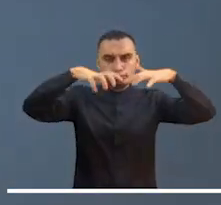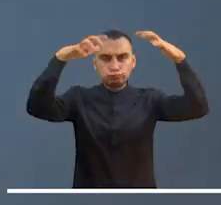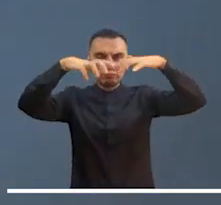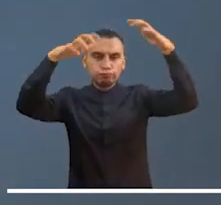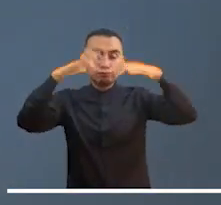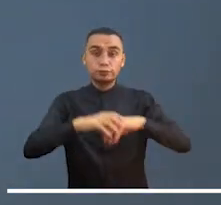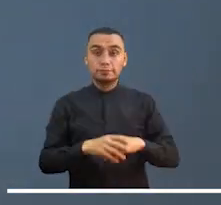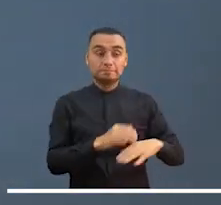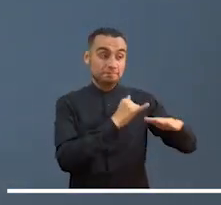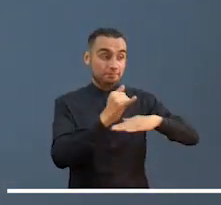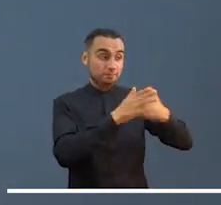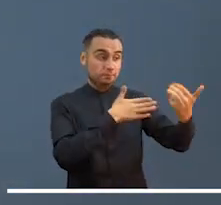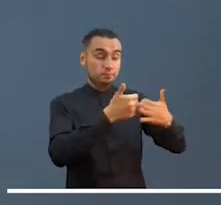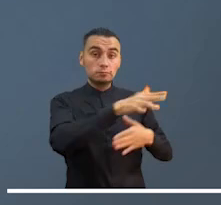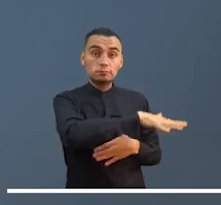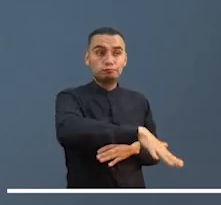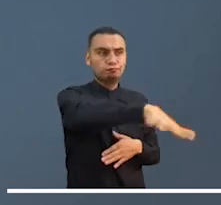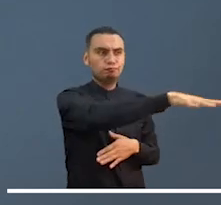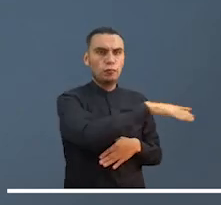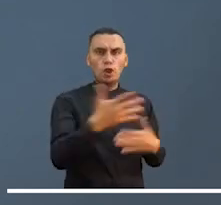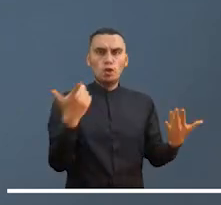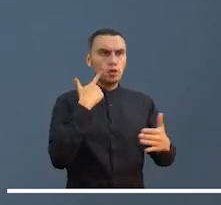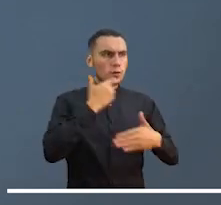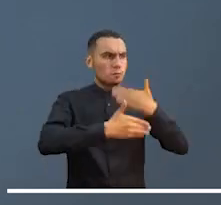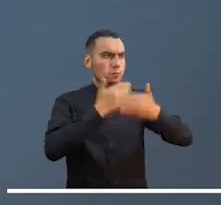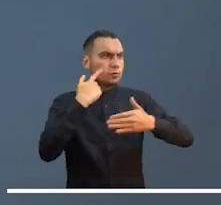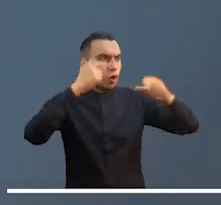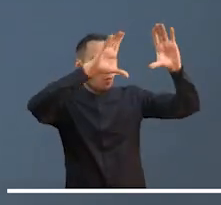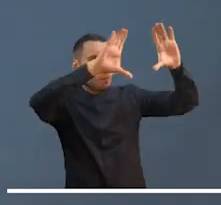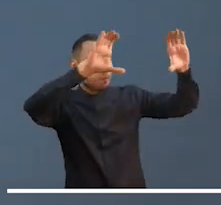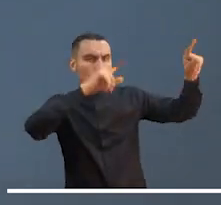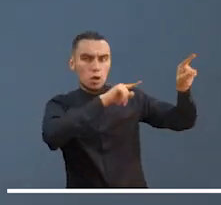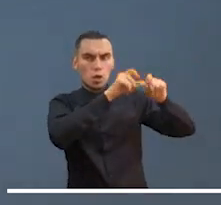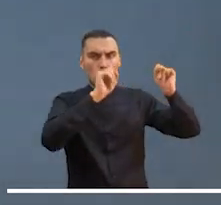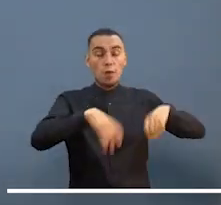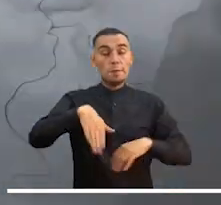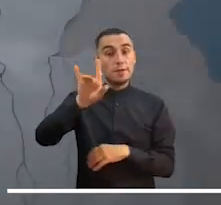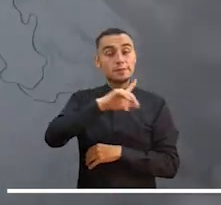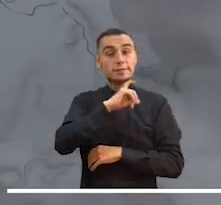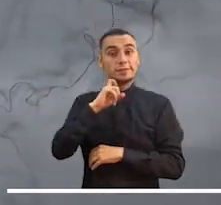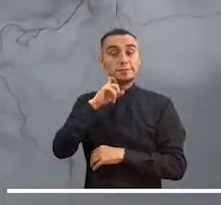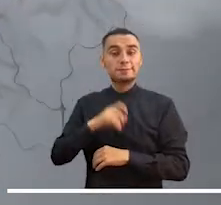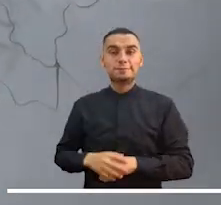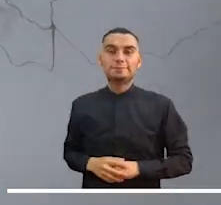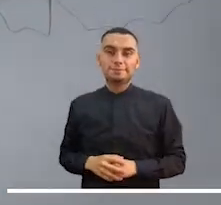archipiélago estará ligeramente cubierto por nubes y tendrá predominio de tiempo seco.